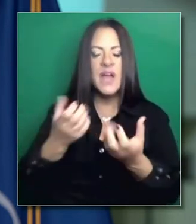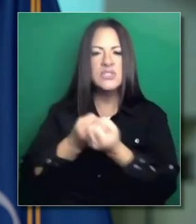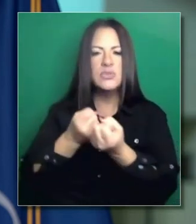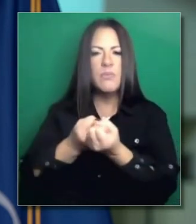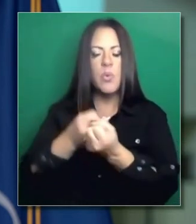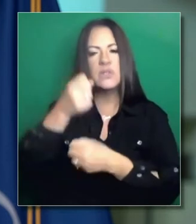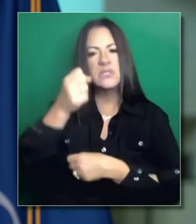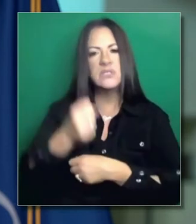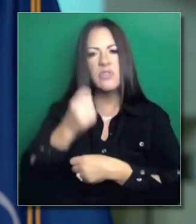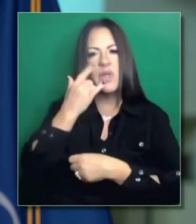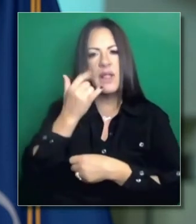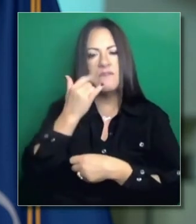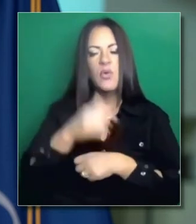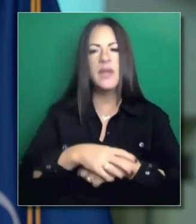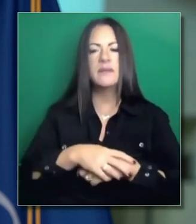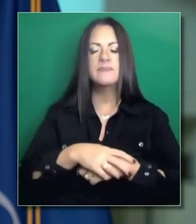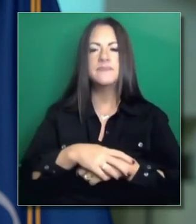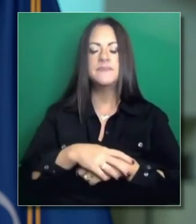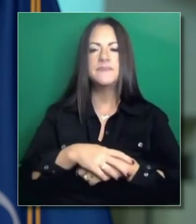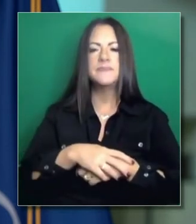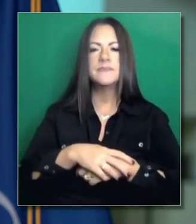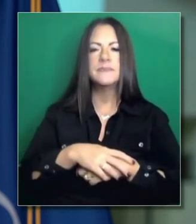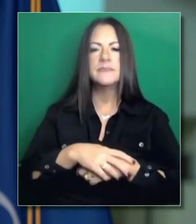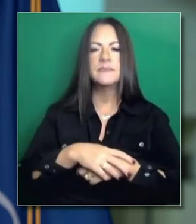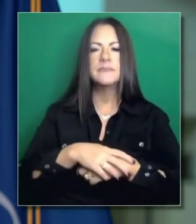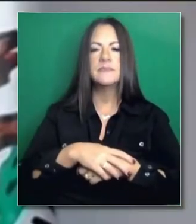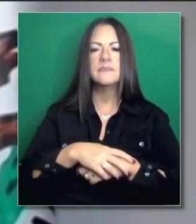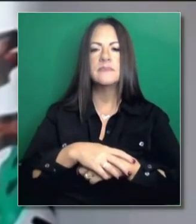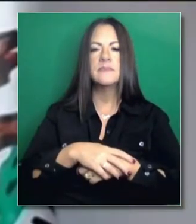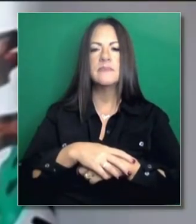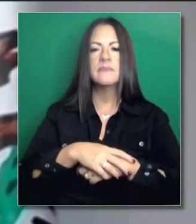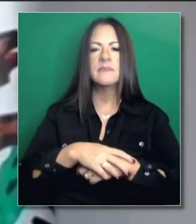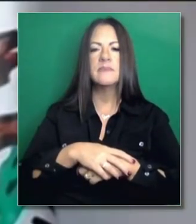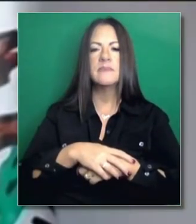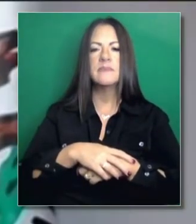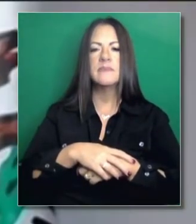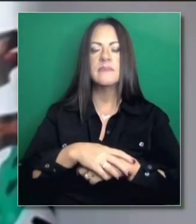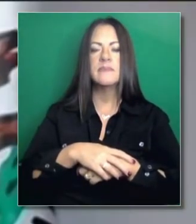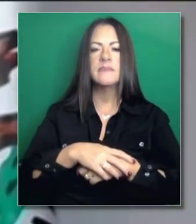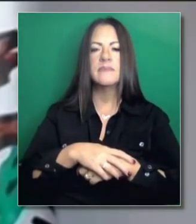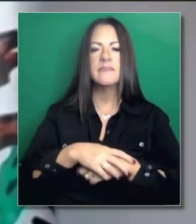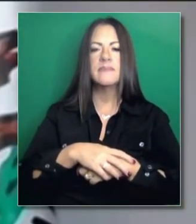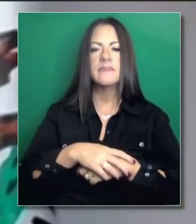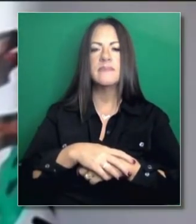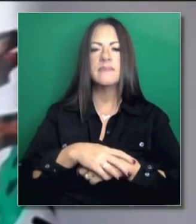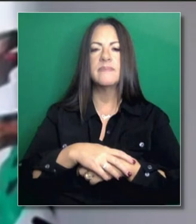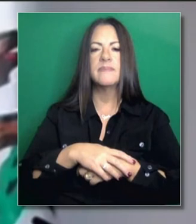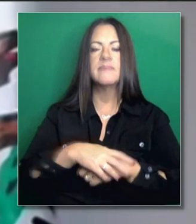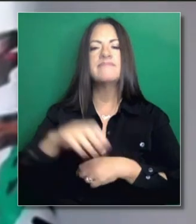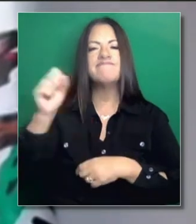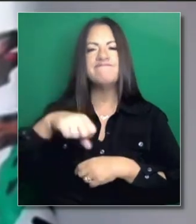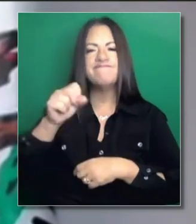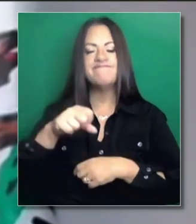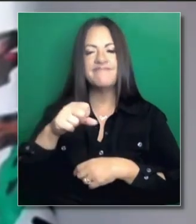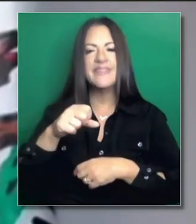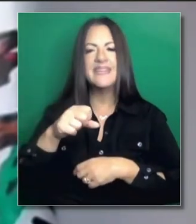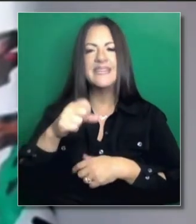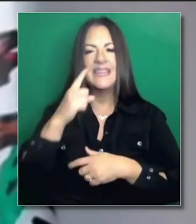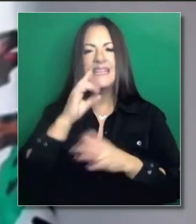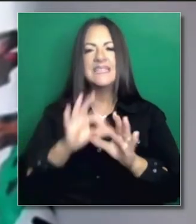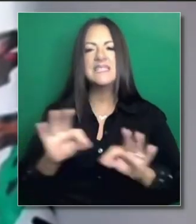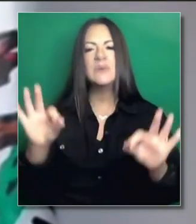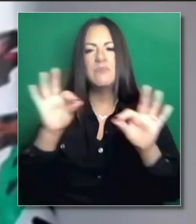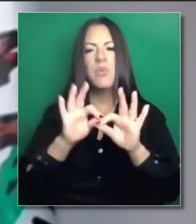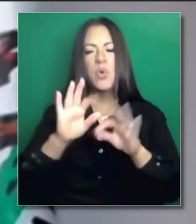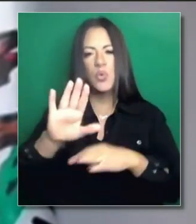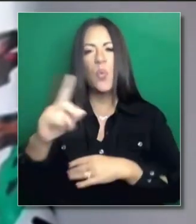Hemos analizado esto y es singular para el condado también. Si me hace favor, doctor Galley. Sí, cómo no. Me